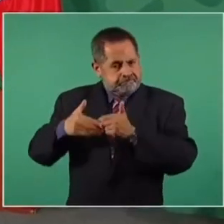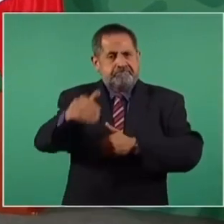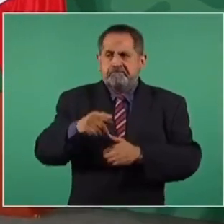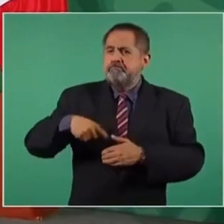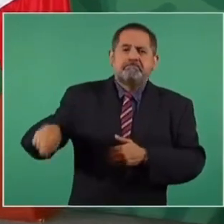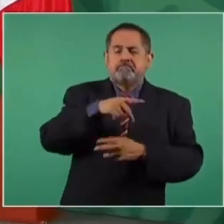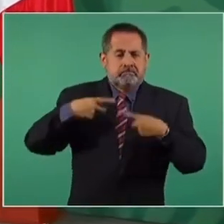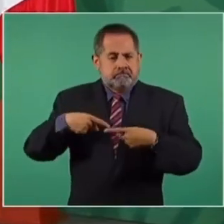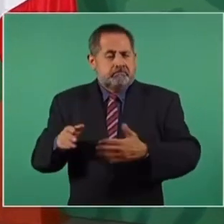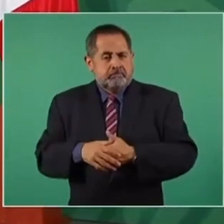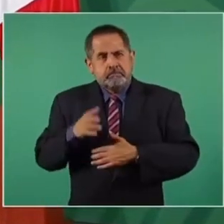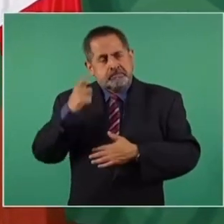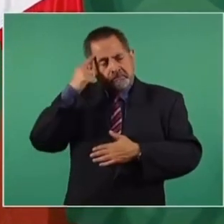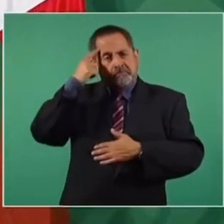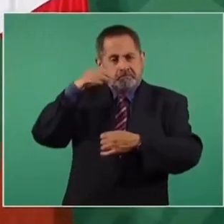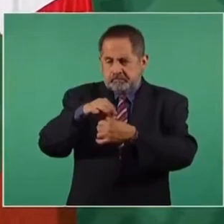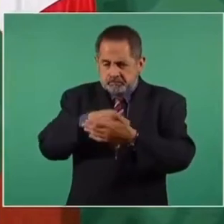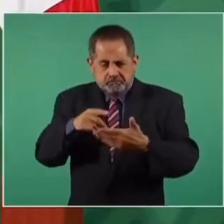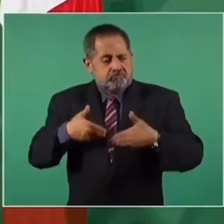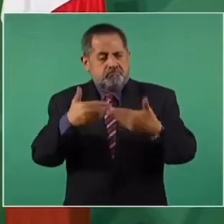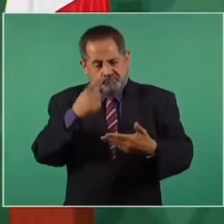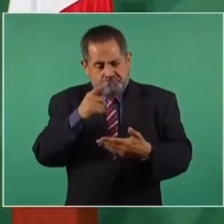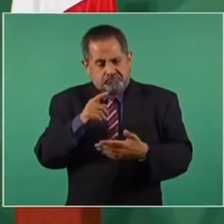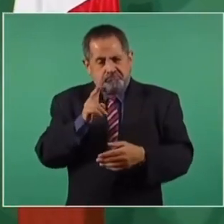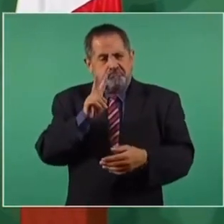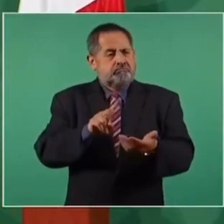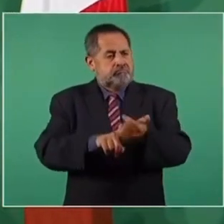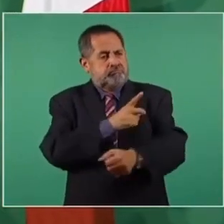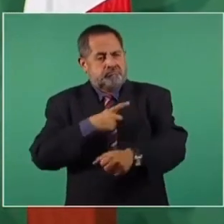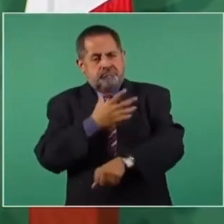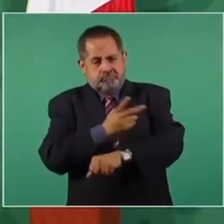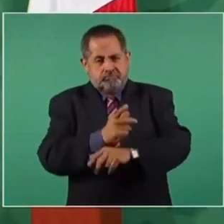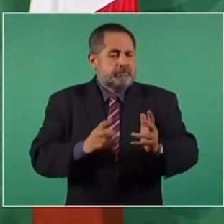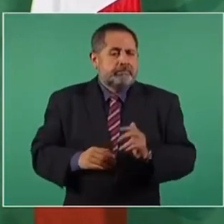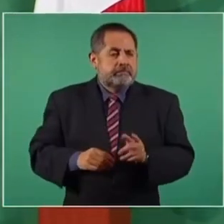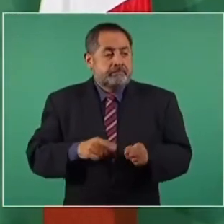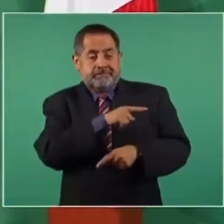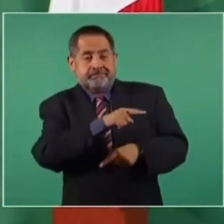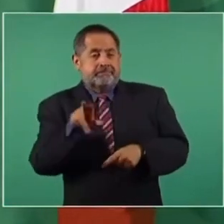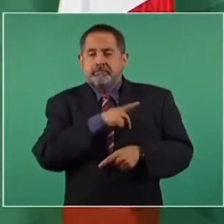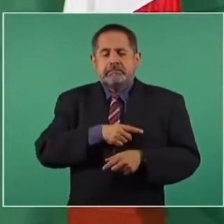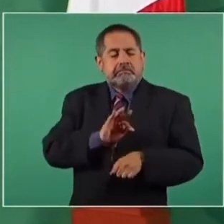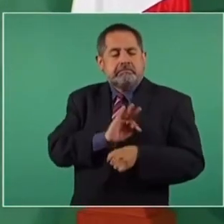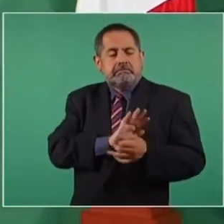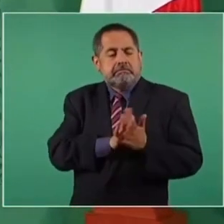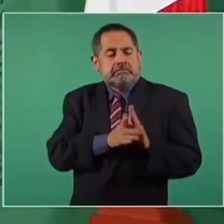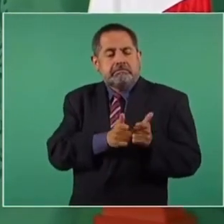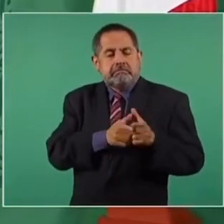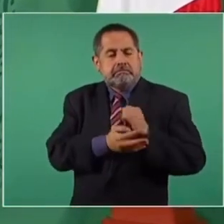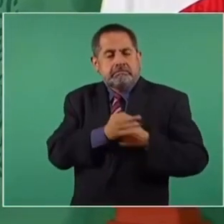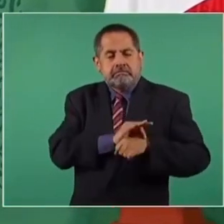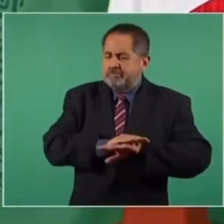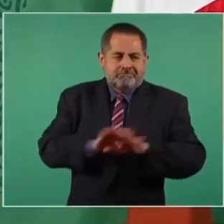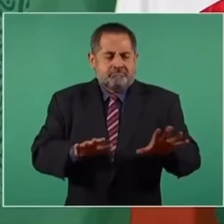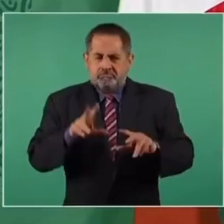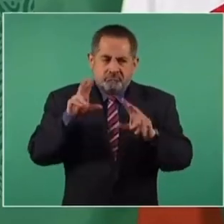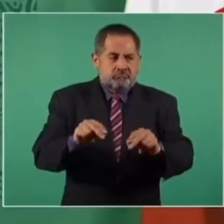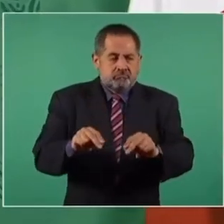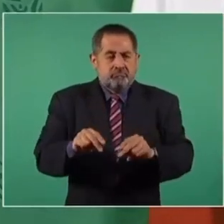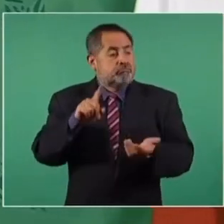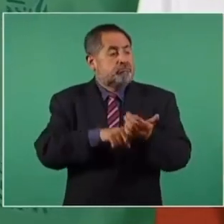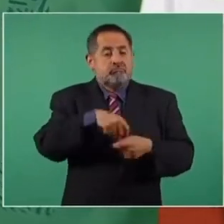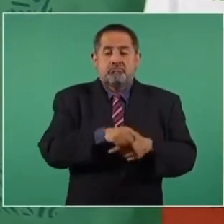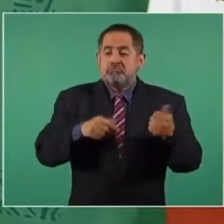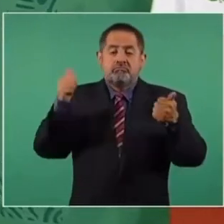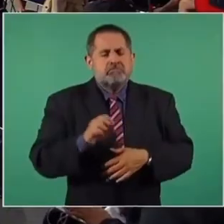sean confiables las autoridades electorales, que no estén a favor de grupos de intereses creados y que no estén bajo